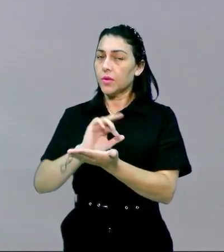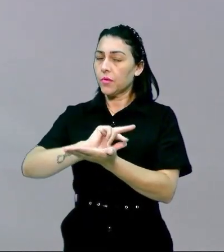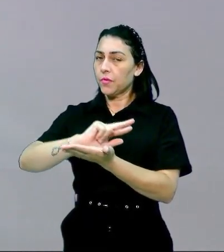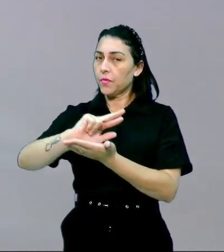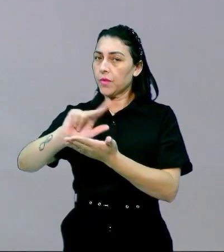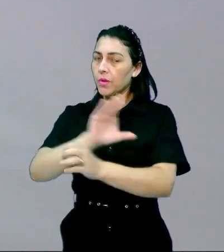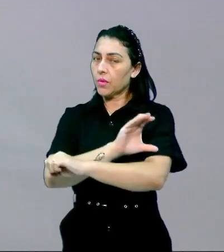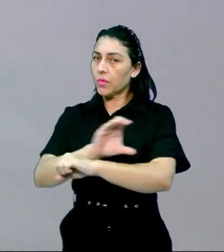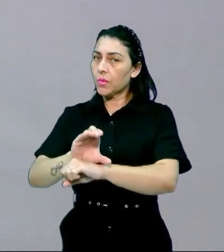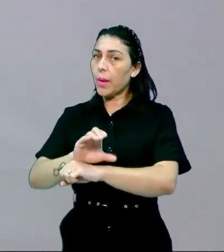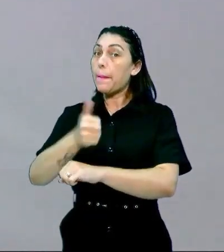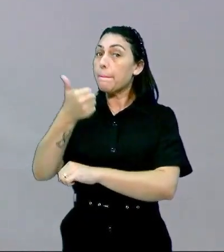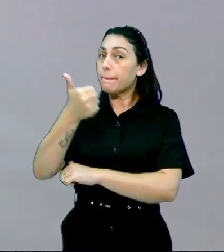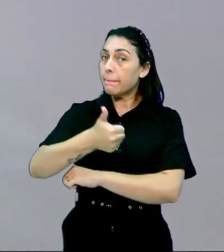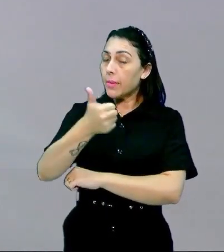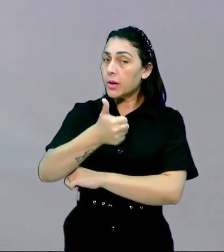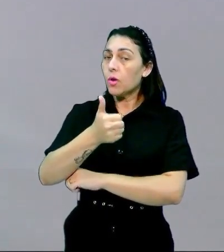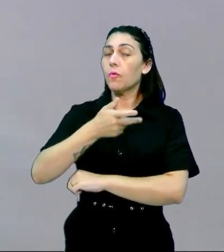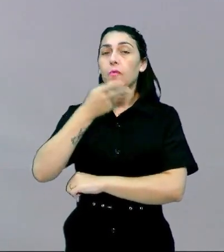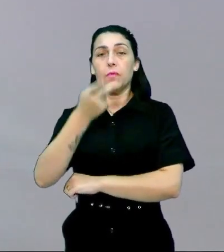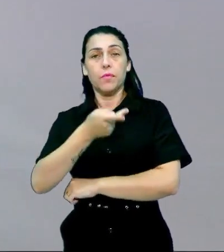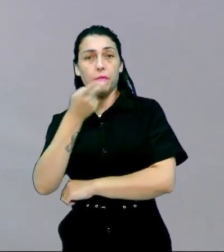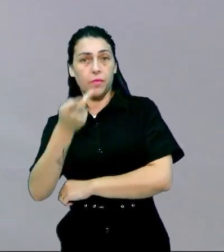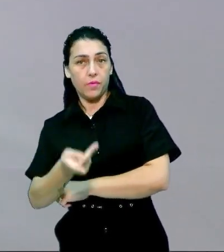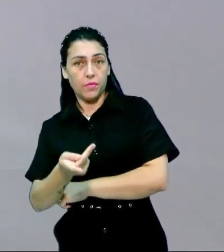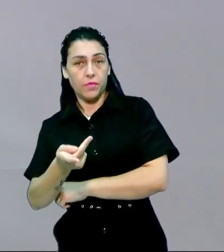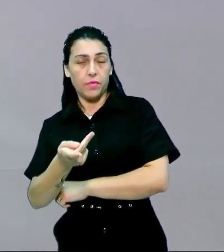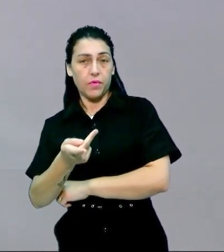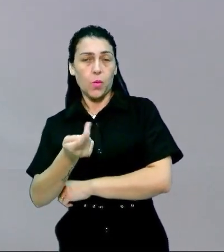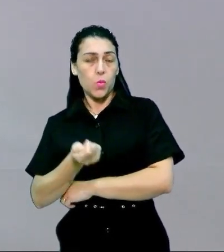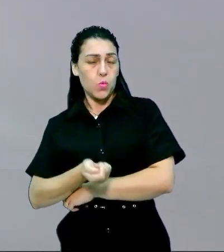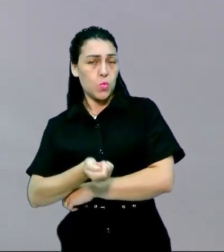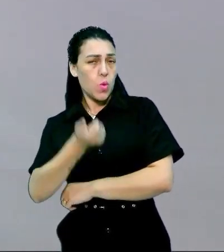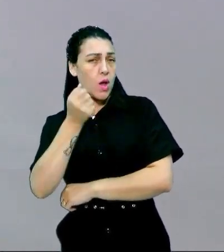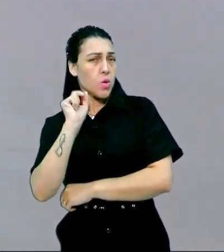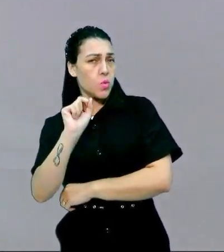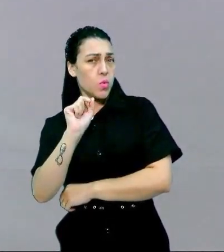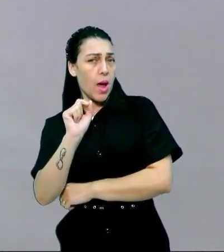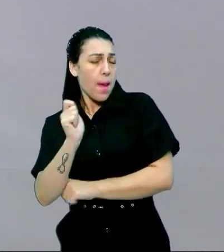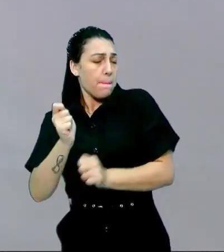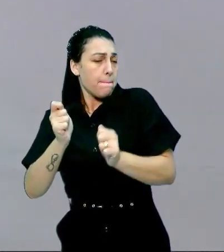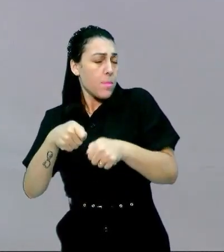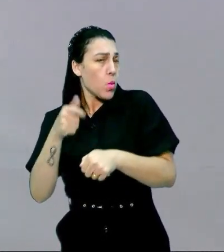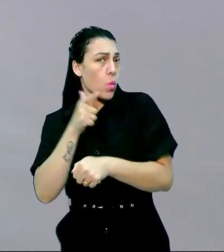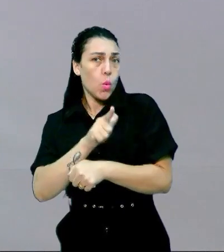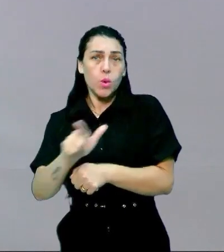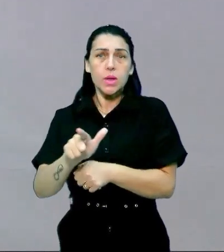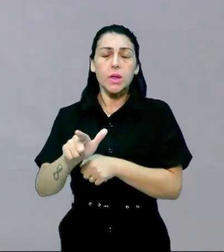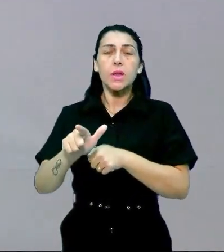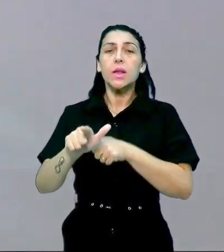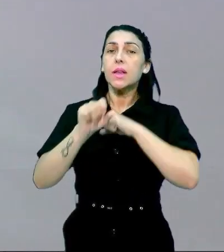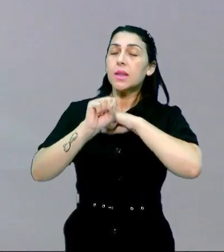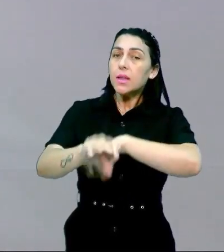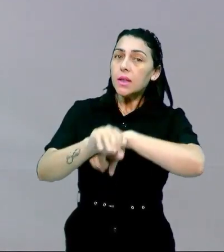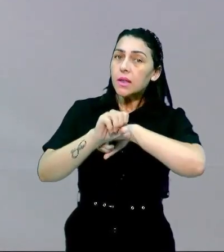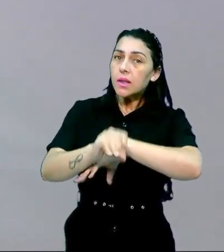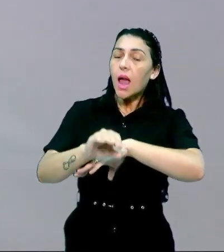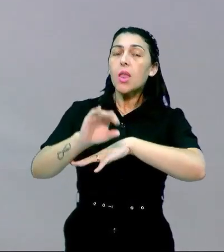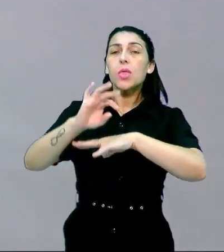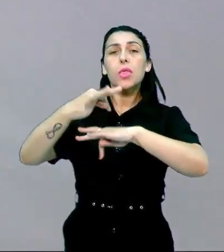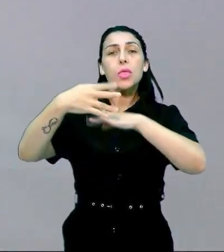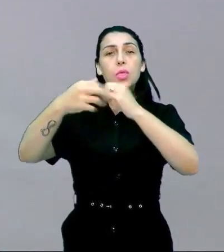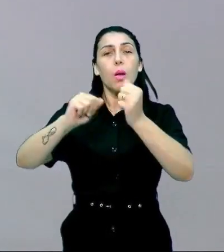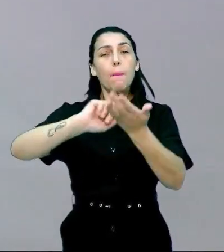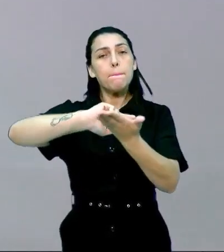diversidad cultural parte 1 yo dije que era casi que imposible de nosotros trabajar todas